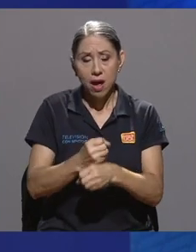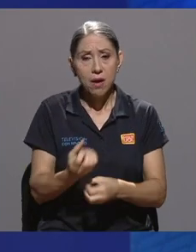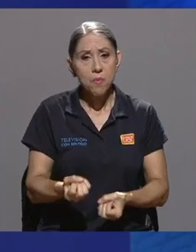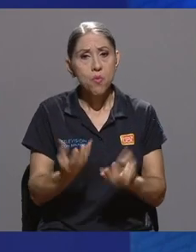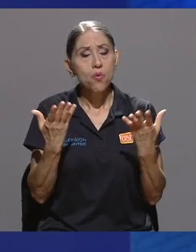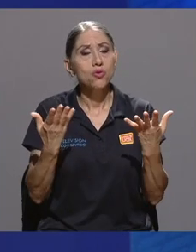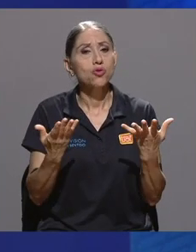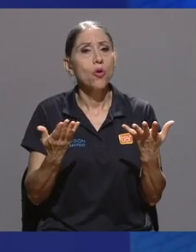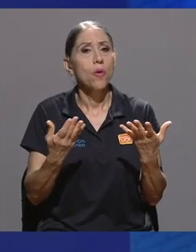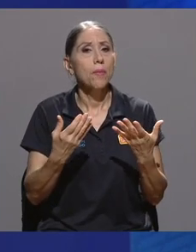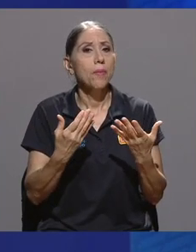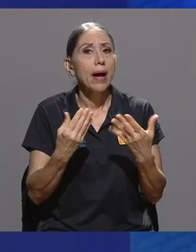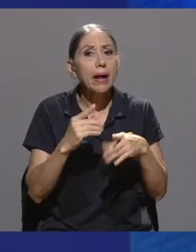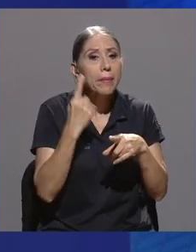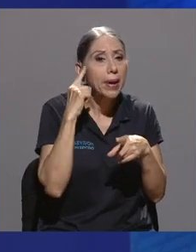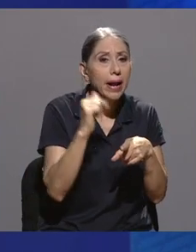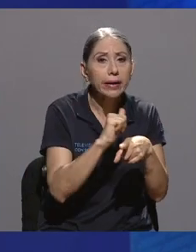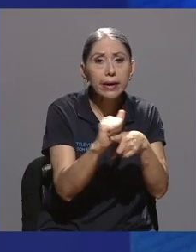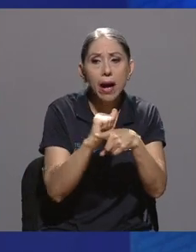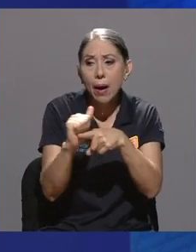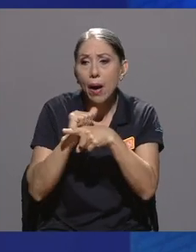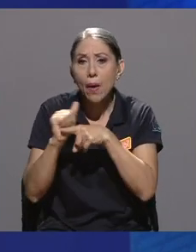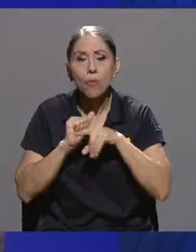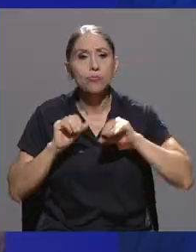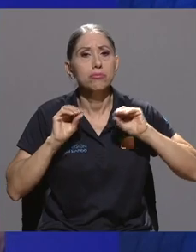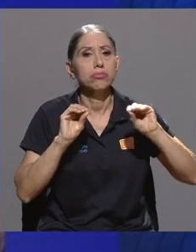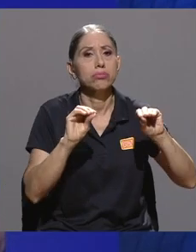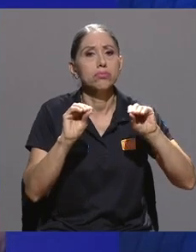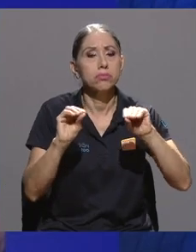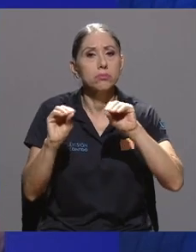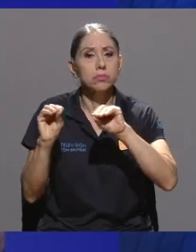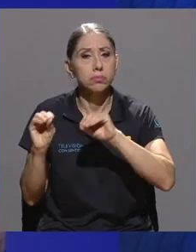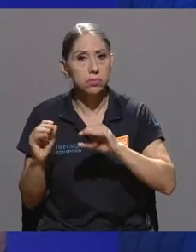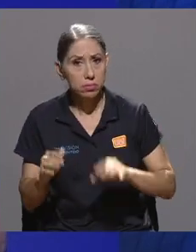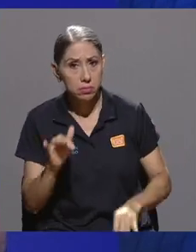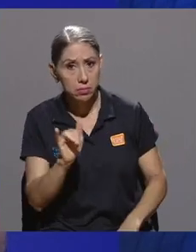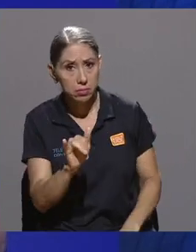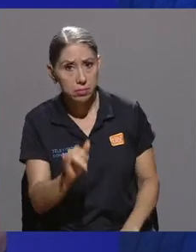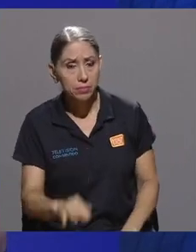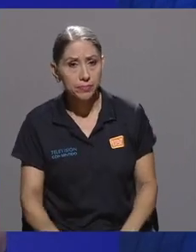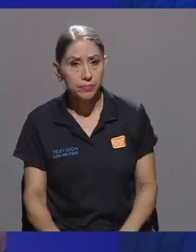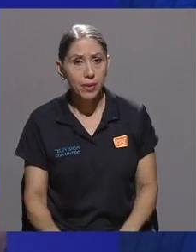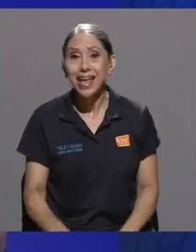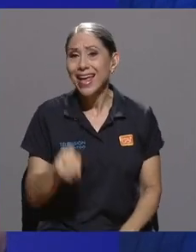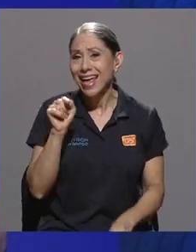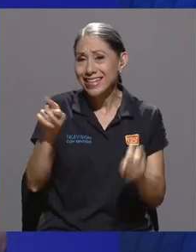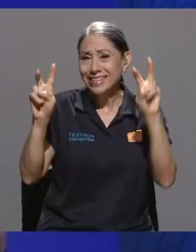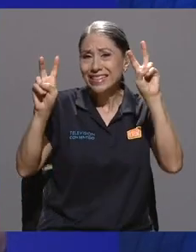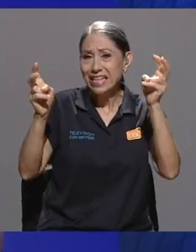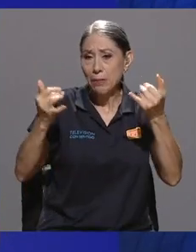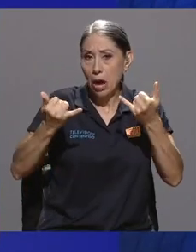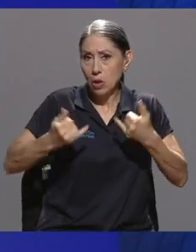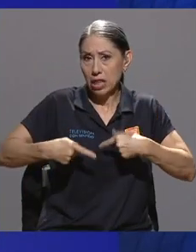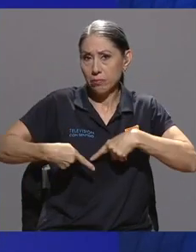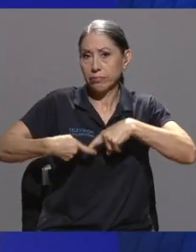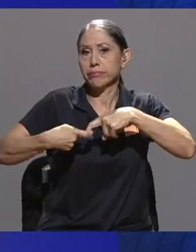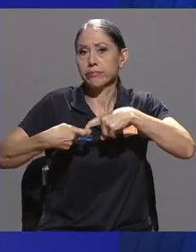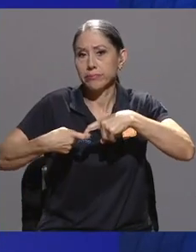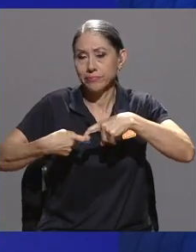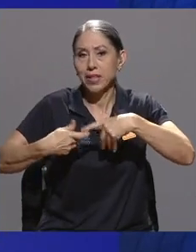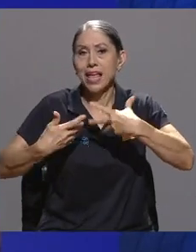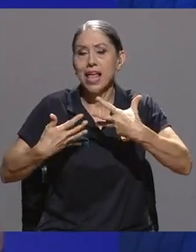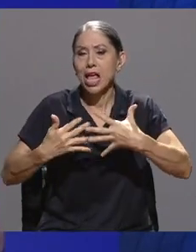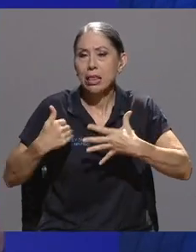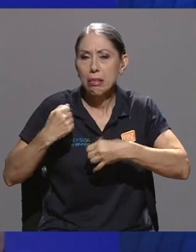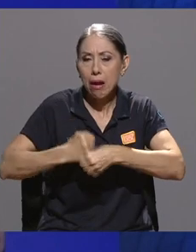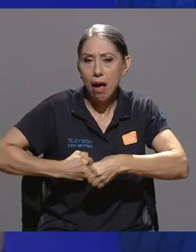creación de espacios de formación y capacitación. Bueno, eso es uno de los puntos que todavía estamos trabajando. sea, la